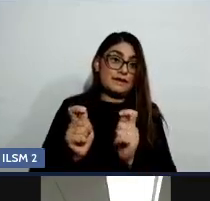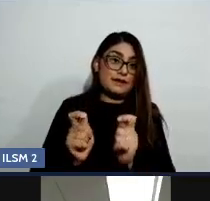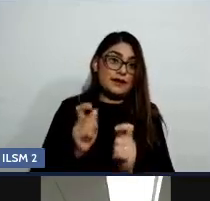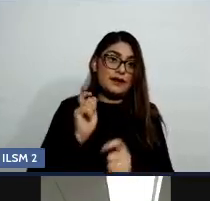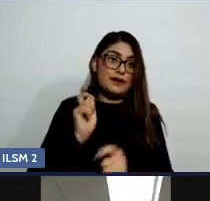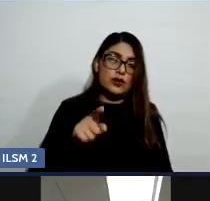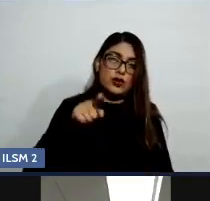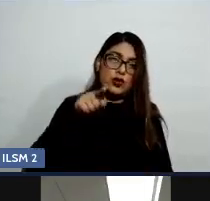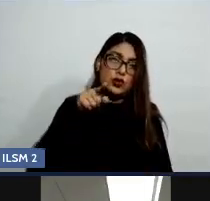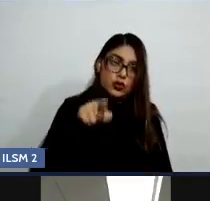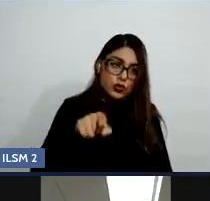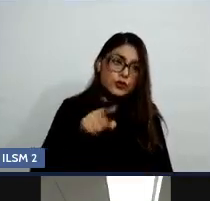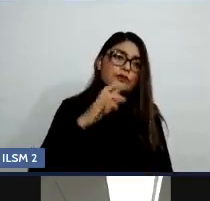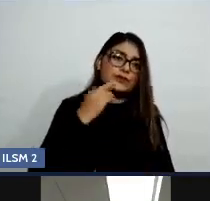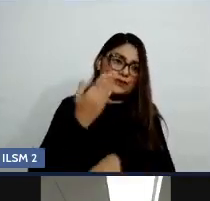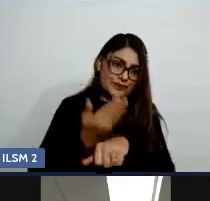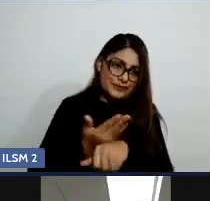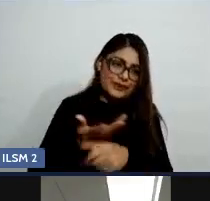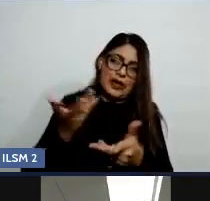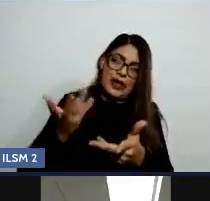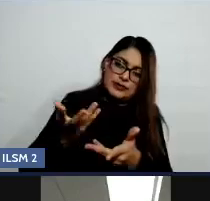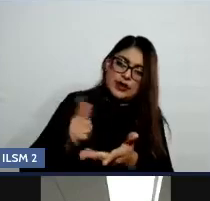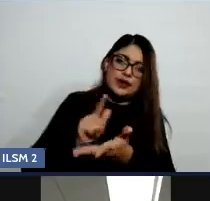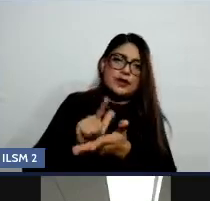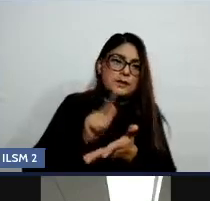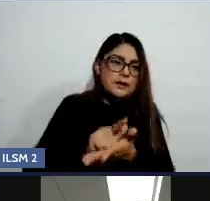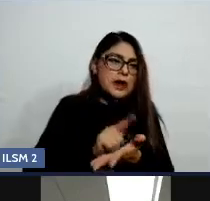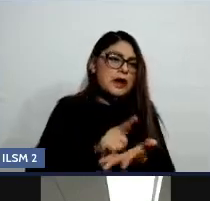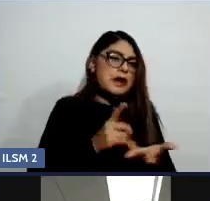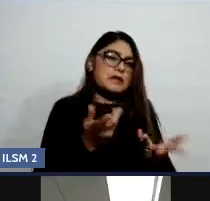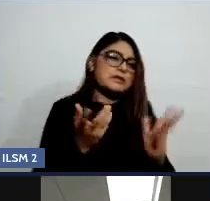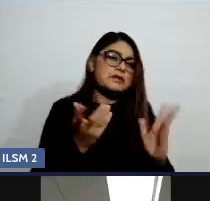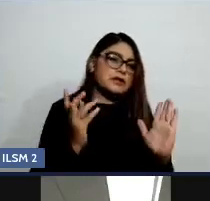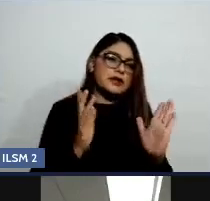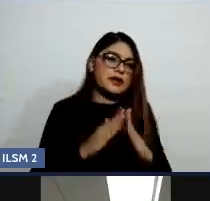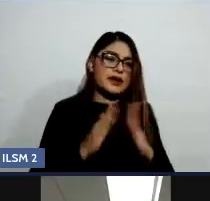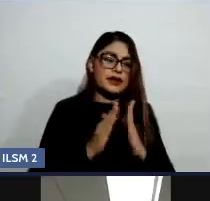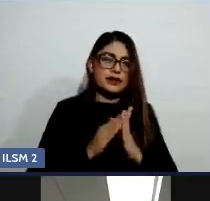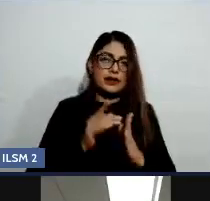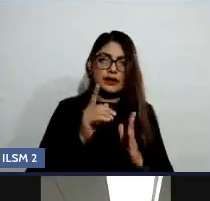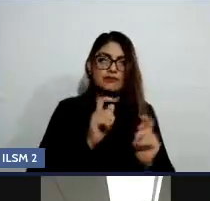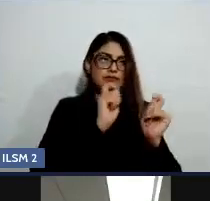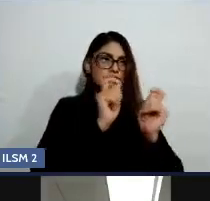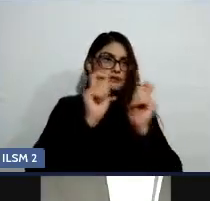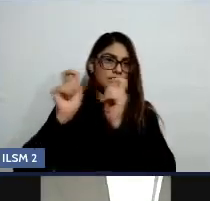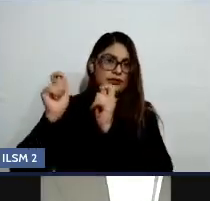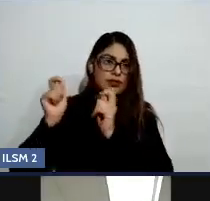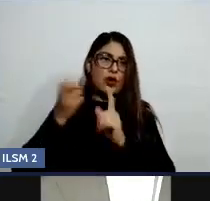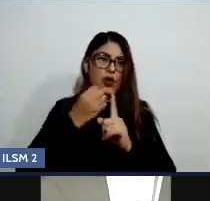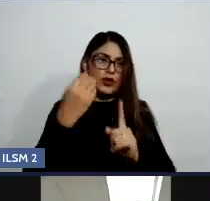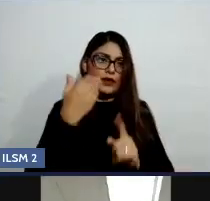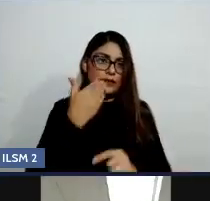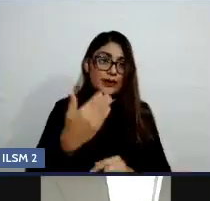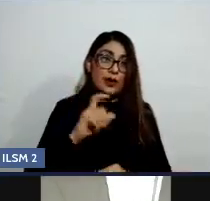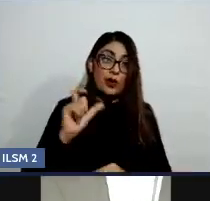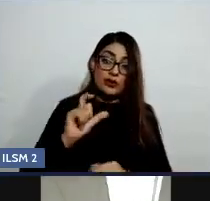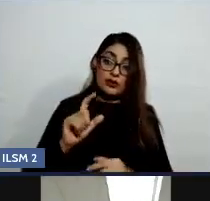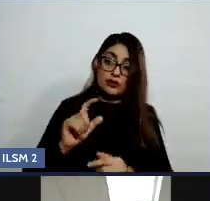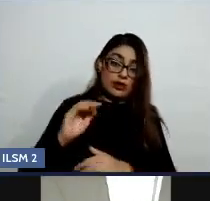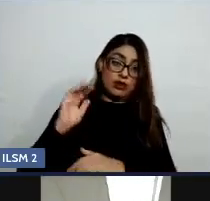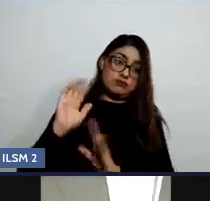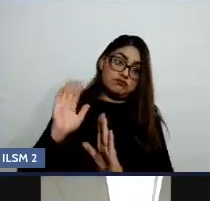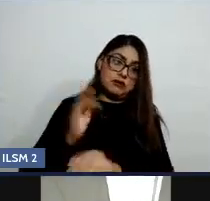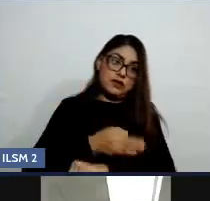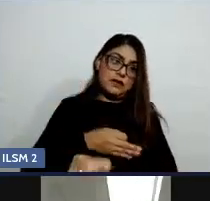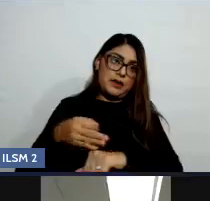actividades. Entonces, empieza a vivirse así y después cuando sale de la familia, pues, funciona como